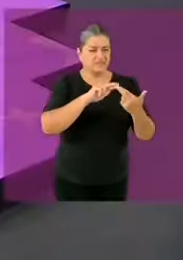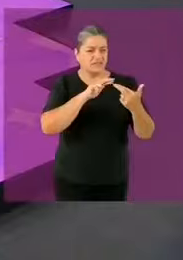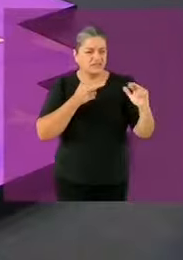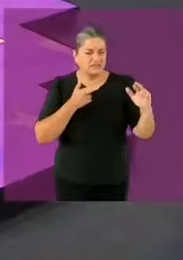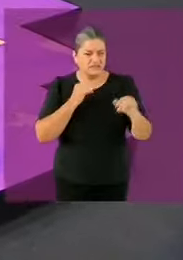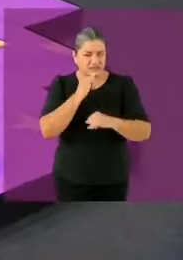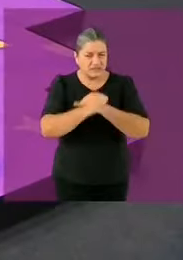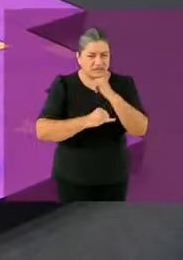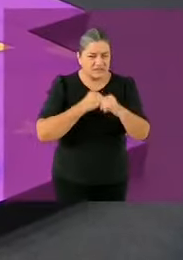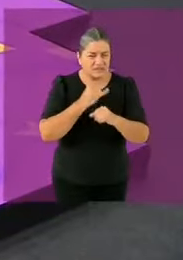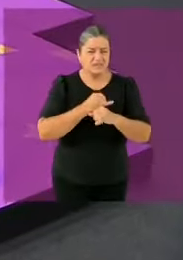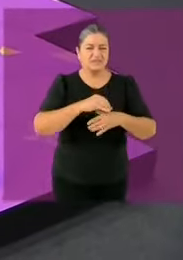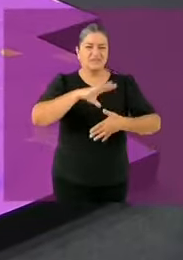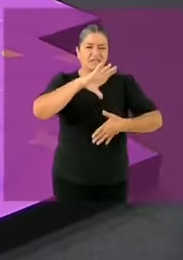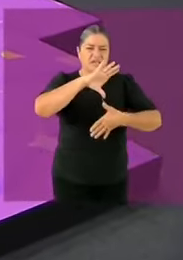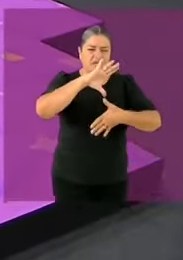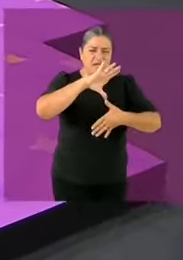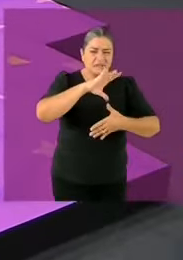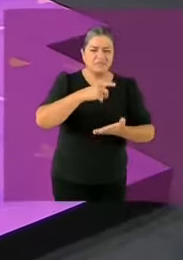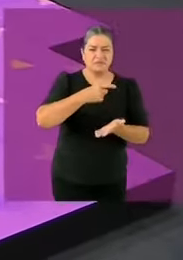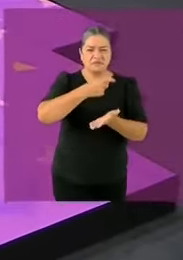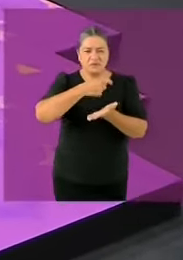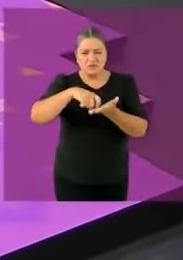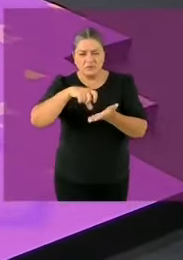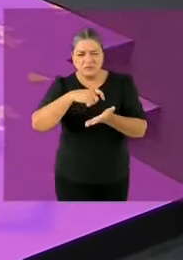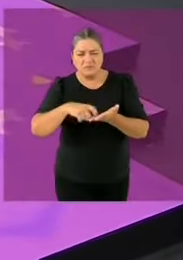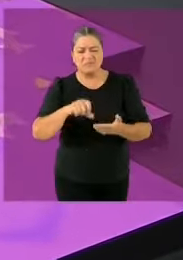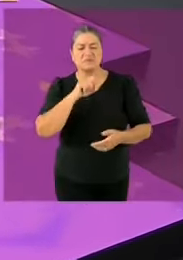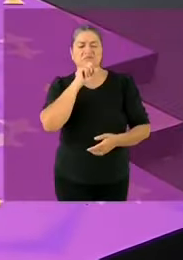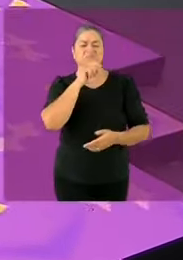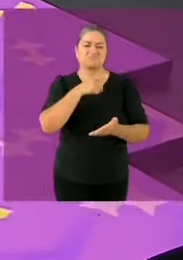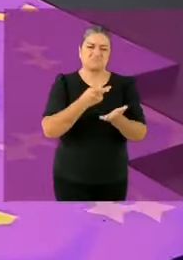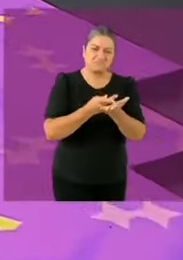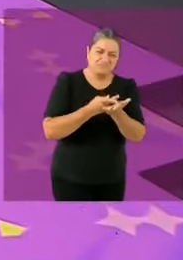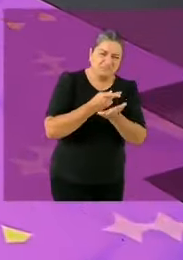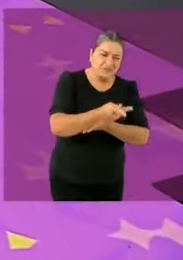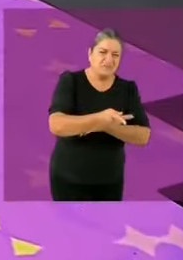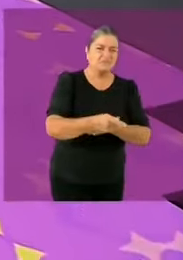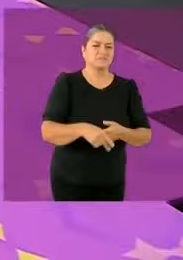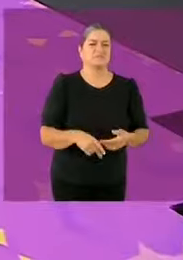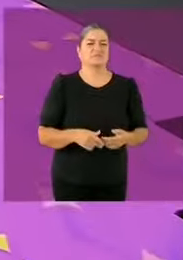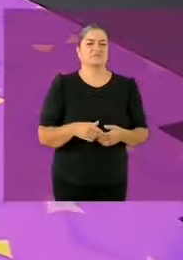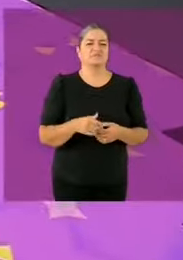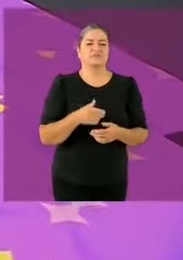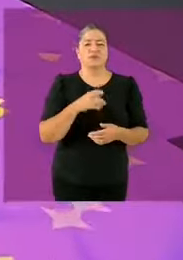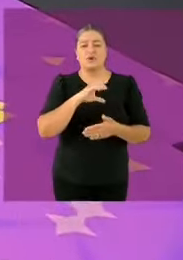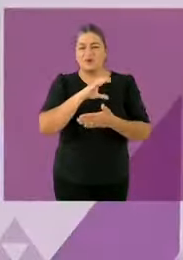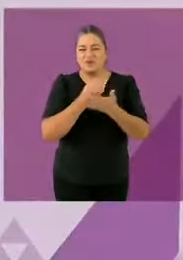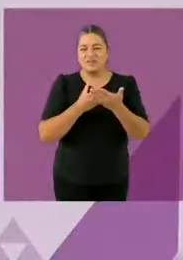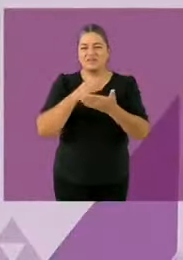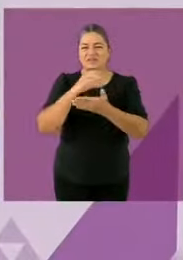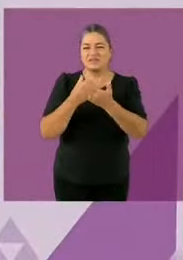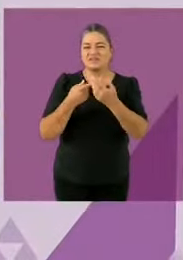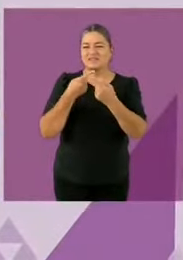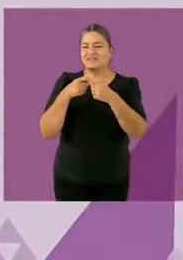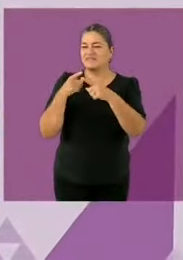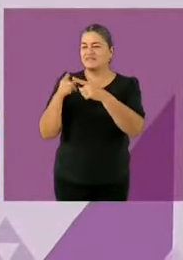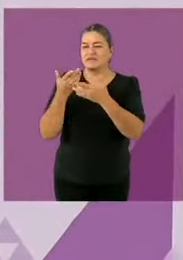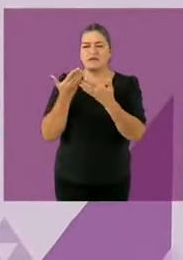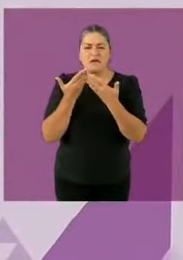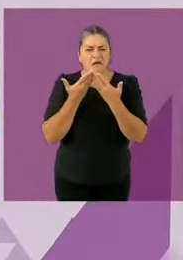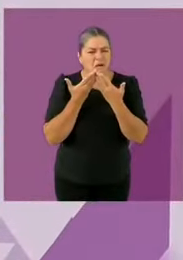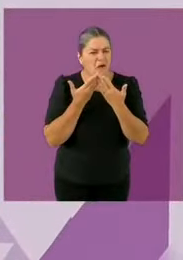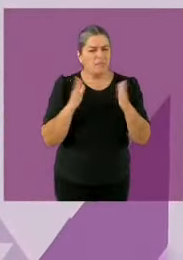de Cuentas en Transparencia por la Asociación de Contrataciones Abiertas Internacional integrada por 200 miembros. Fíjense esto,